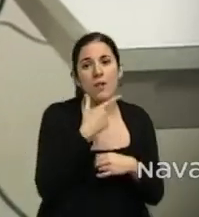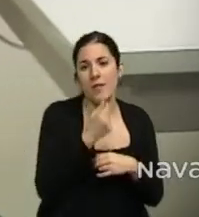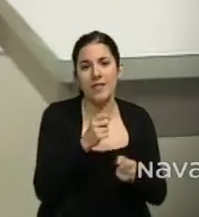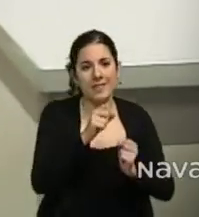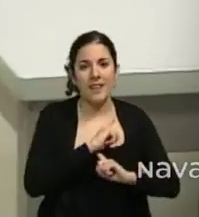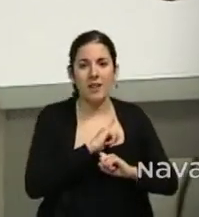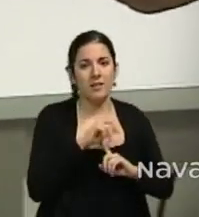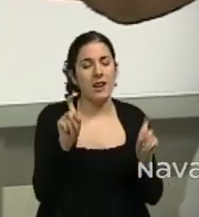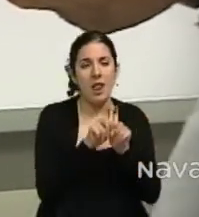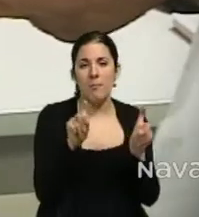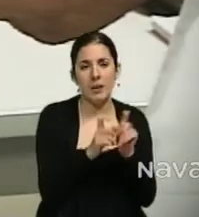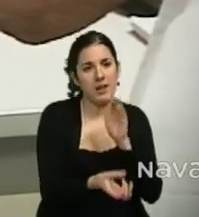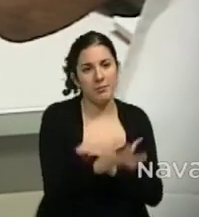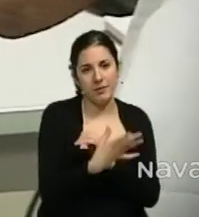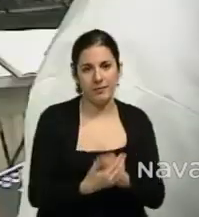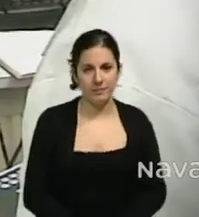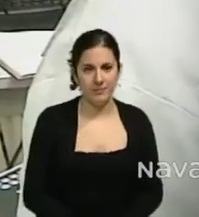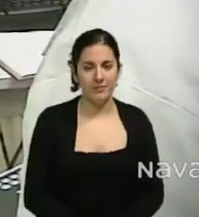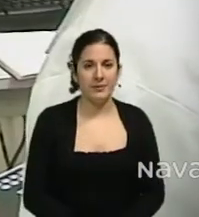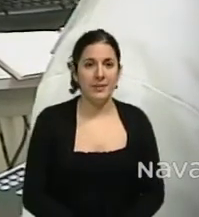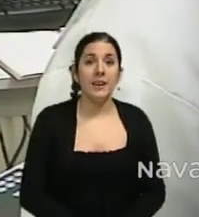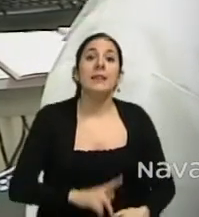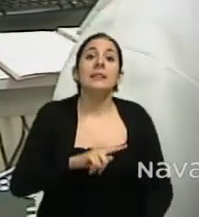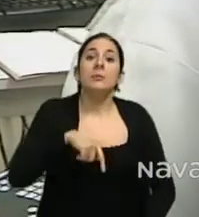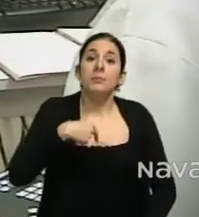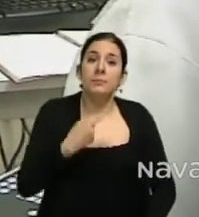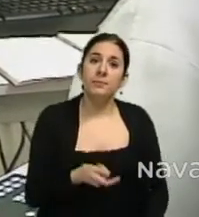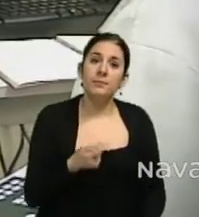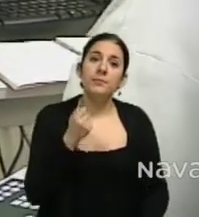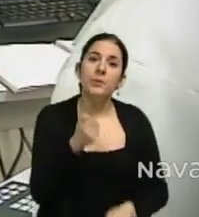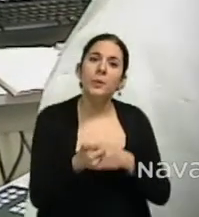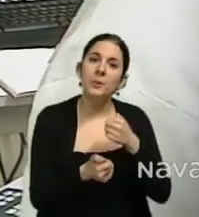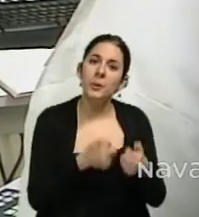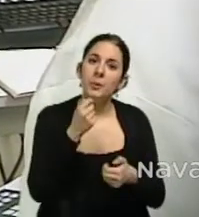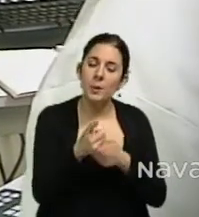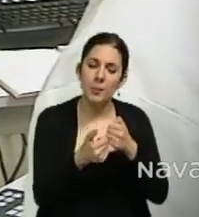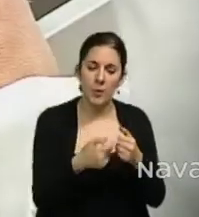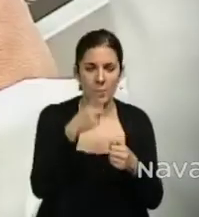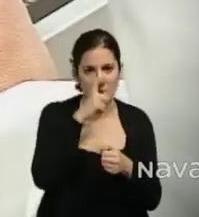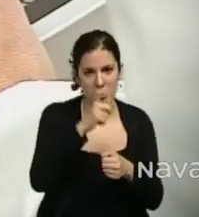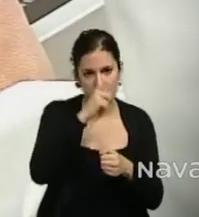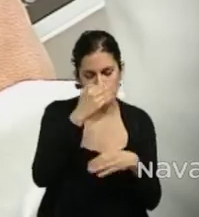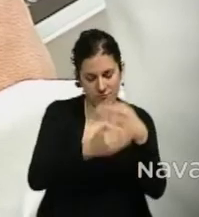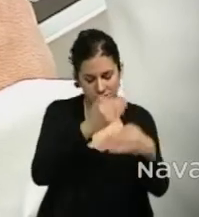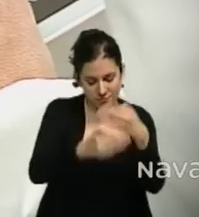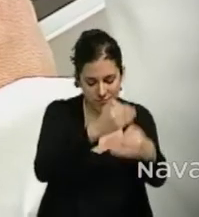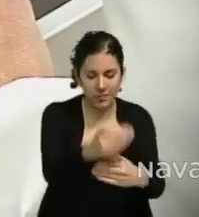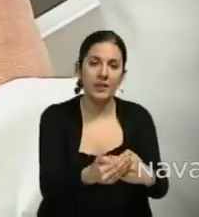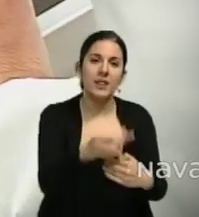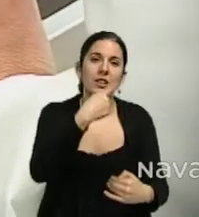de la creación de la empresa en sí. Luego conforme hemos ido en el transcurrir de los años nos hemos ido dando cuenta de que